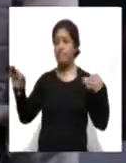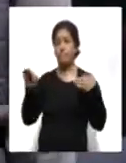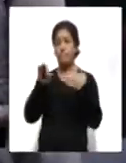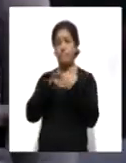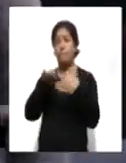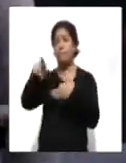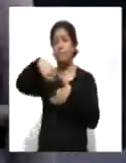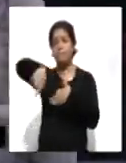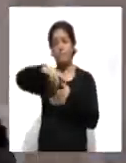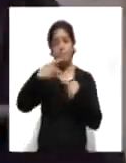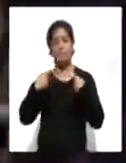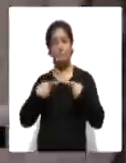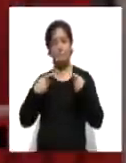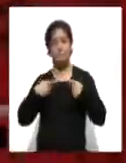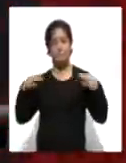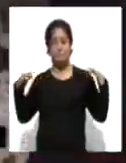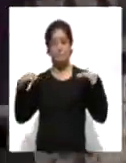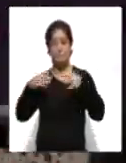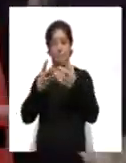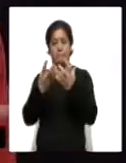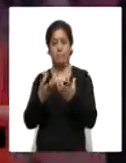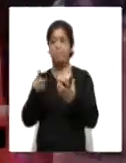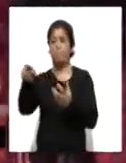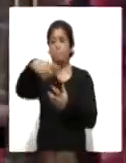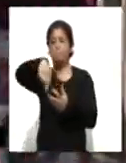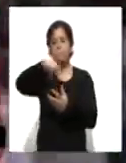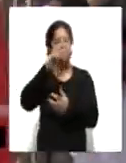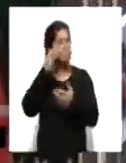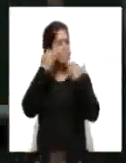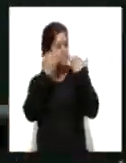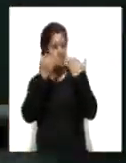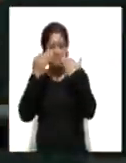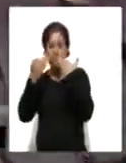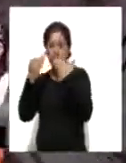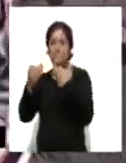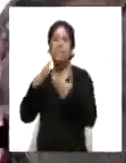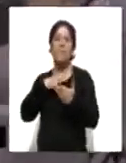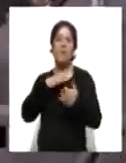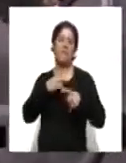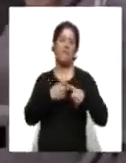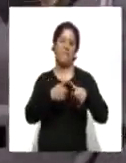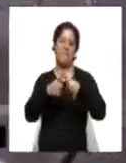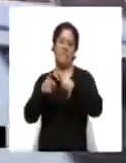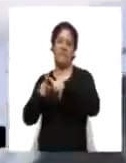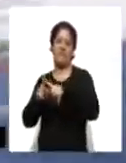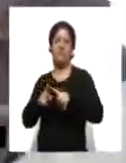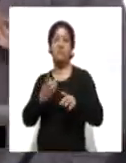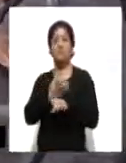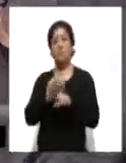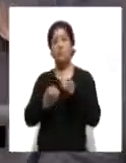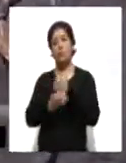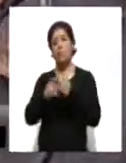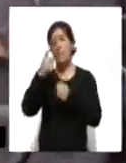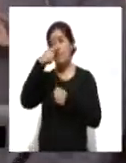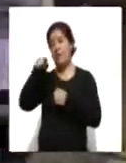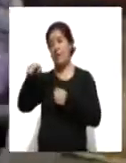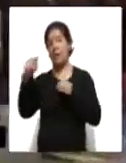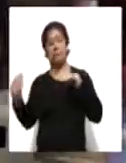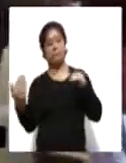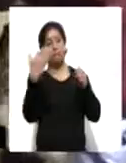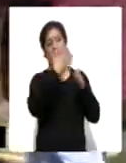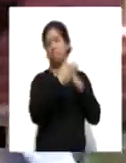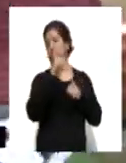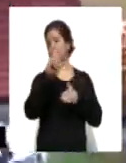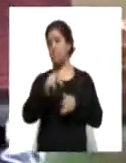servicios y programas que ofrecen diversas dependencias para que no se trasladaran hasta sus instalaciones. Por tal motivo, durante 2020